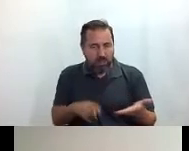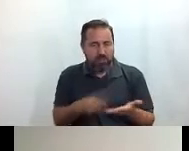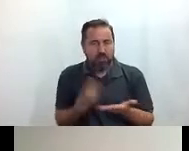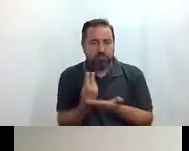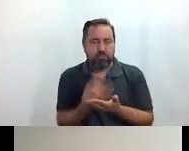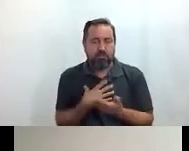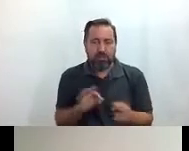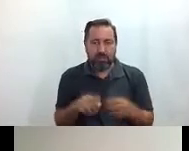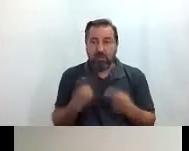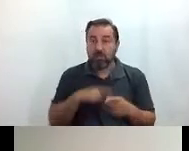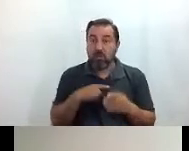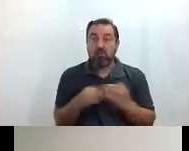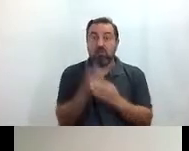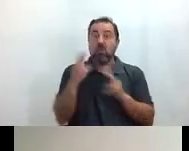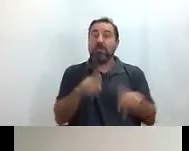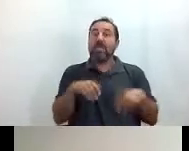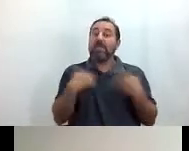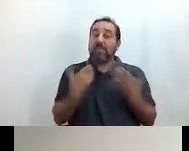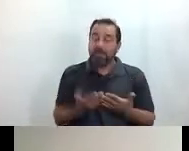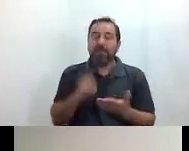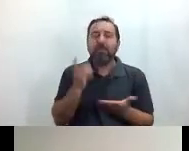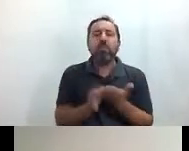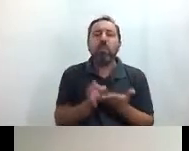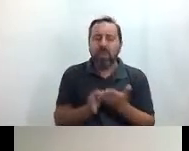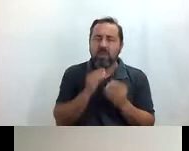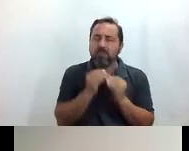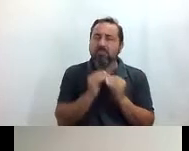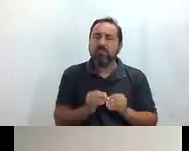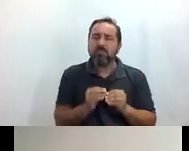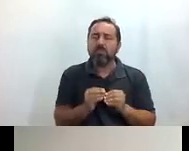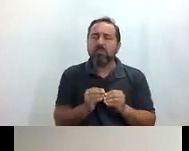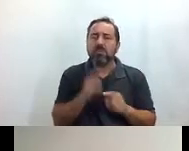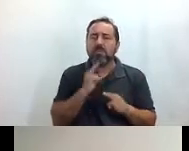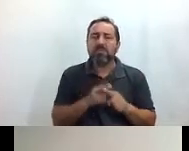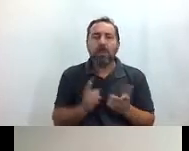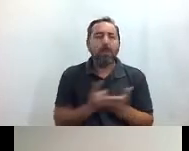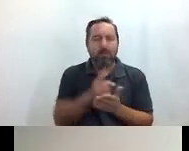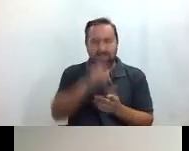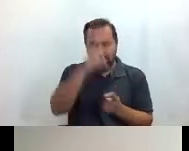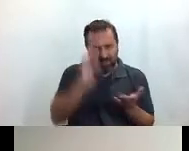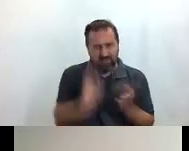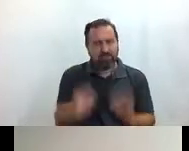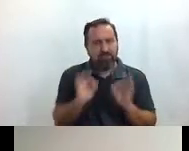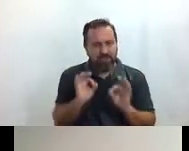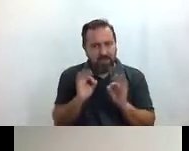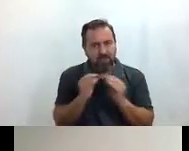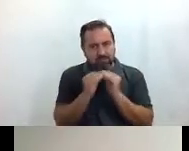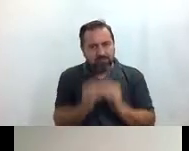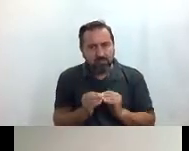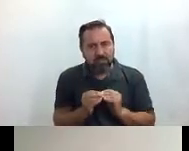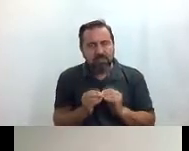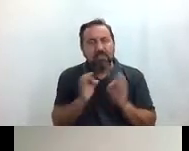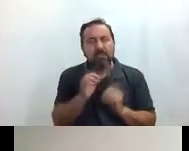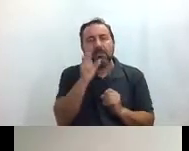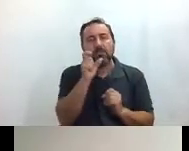innovadores porque hemos sido de las primeras ciudades de España que hemos desarrollado un mapa de Madrid especialmente realizado para